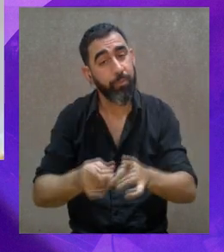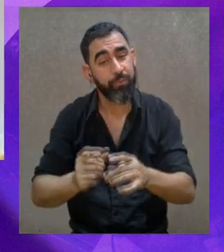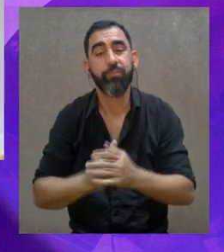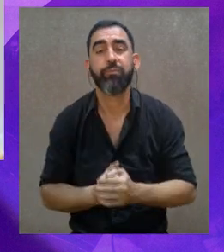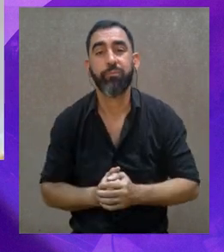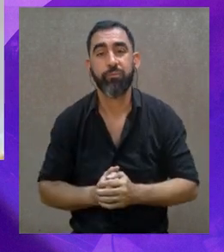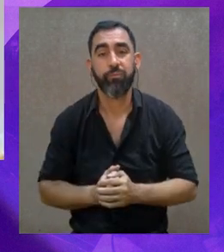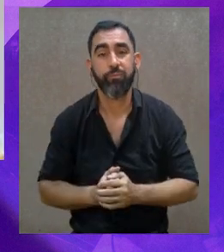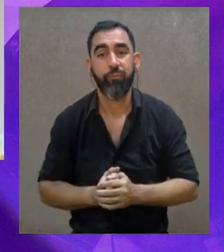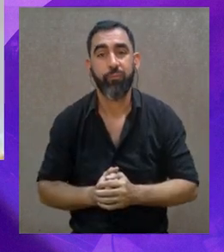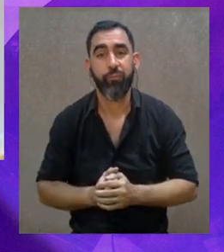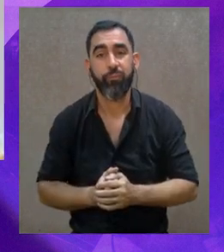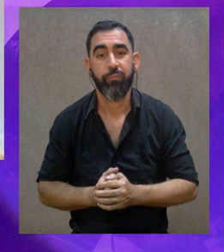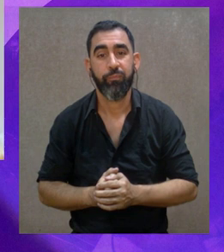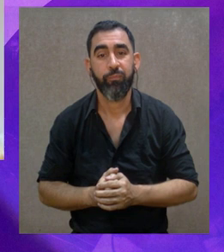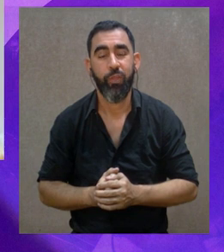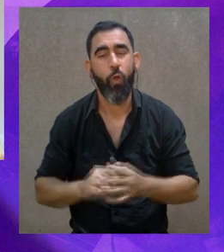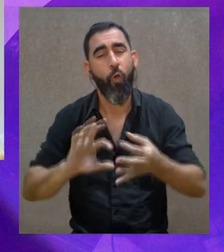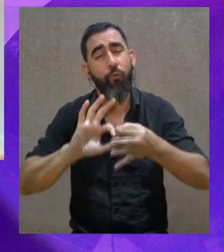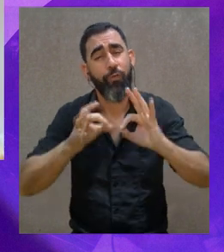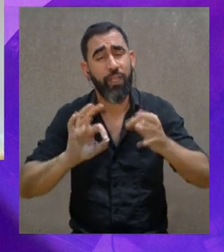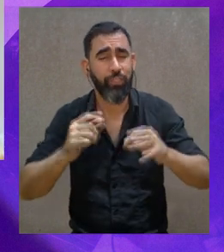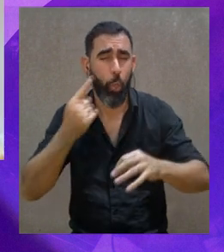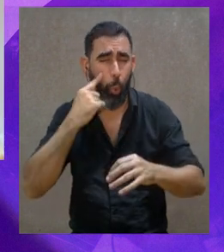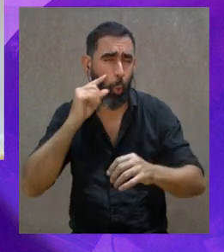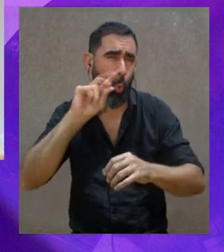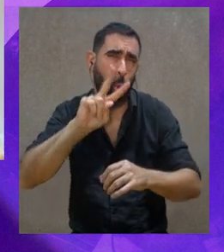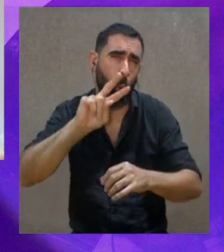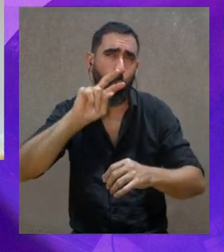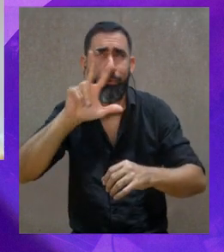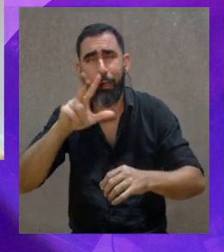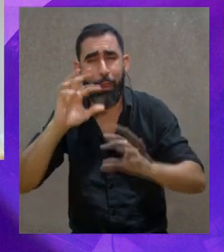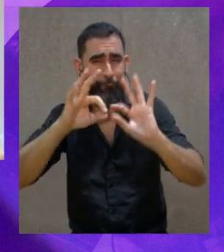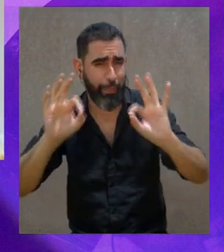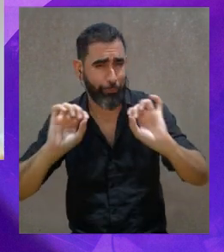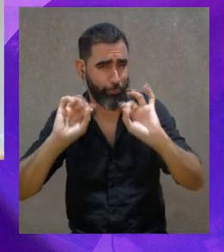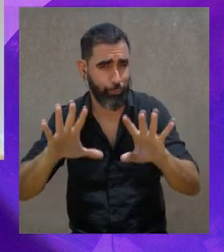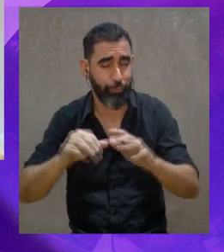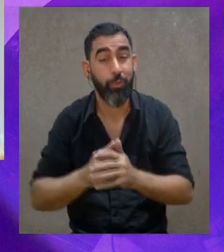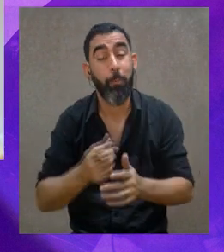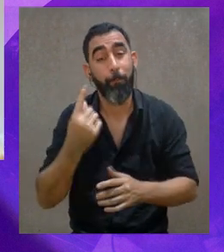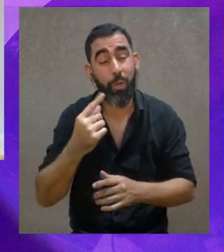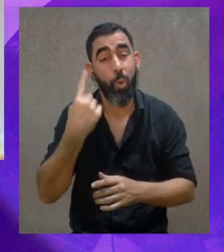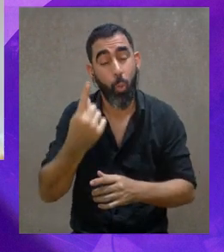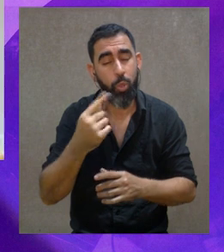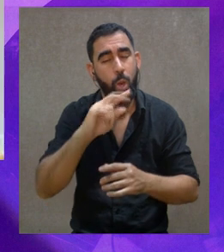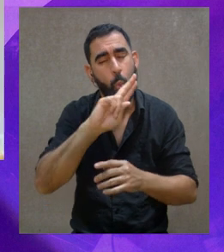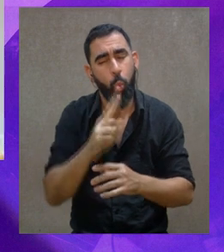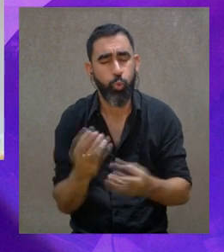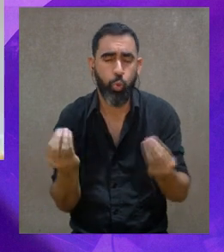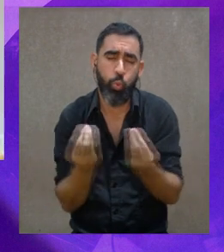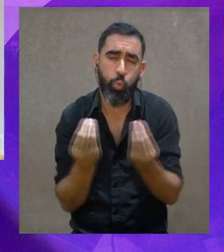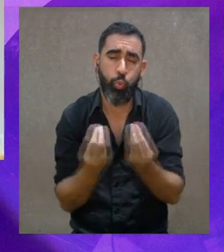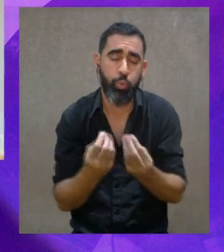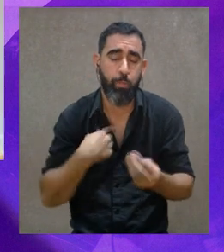encuentro también un sentido a todo nuestro trabajo y dice que